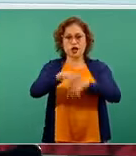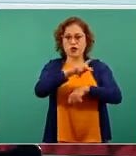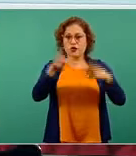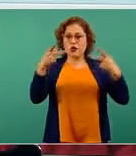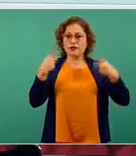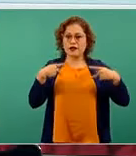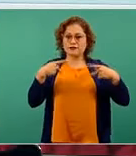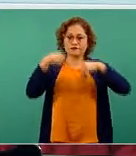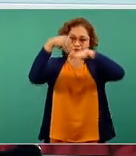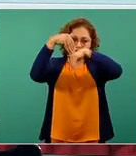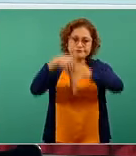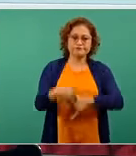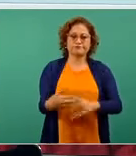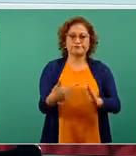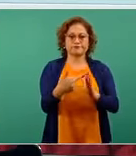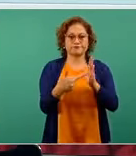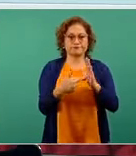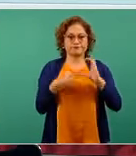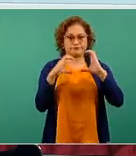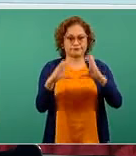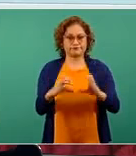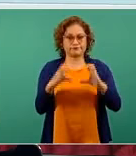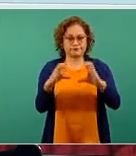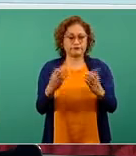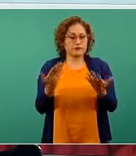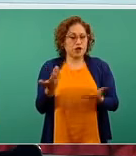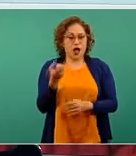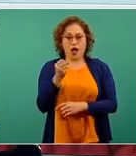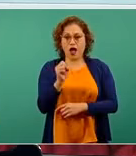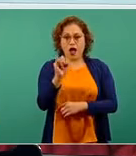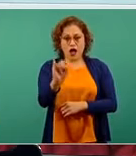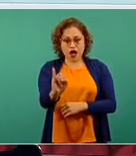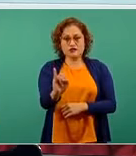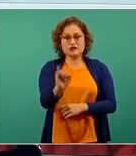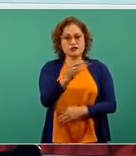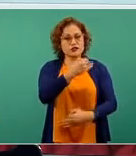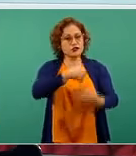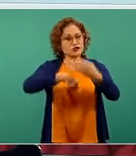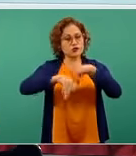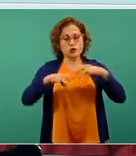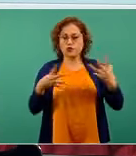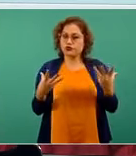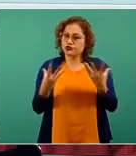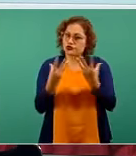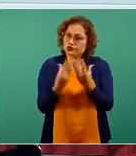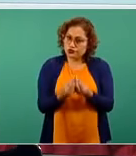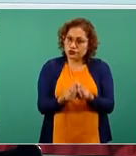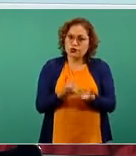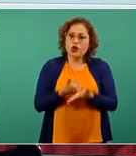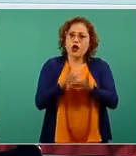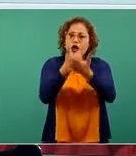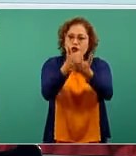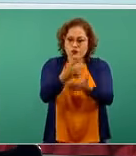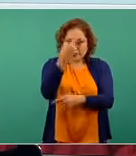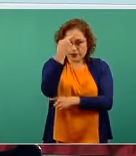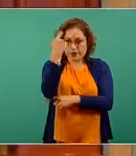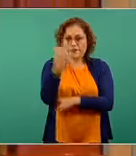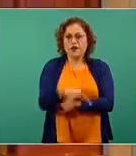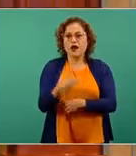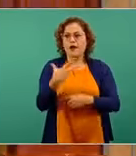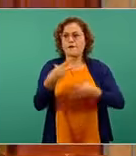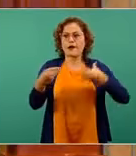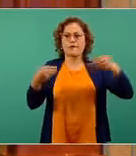ponerlas en práctica, porque solamente de esta manera es como vamos a poder continuar disminuyendo el riesgo en